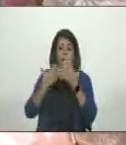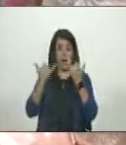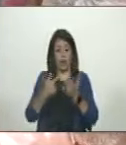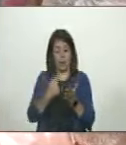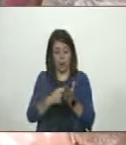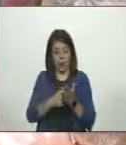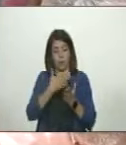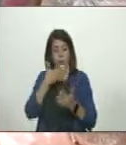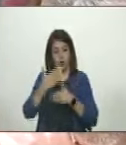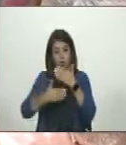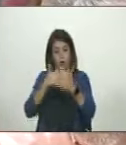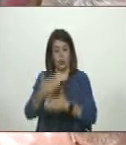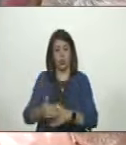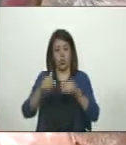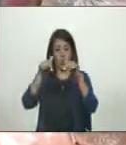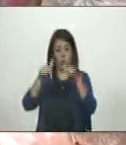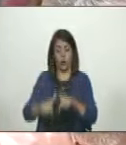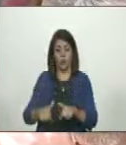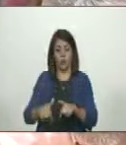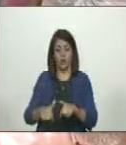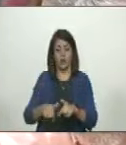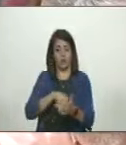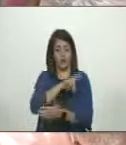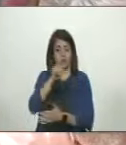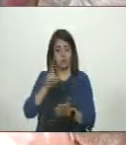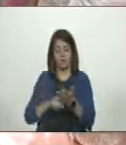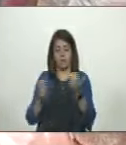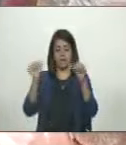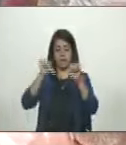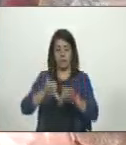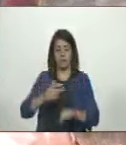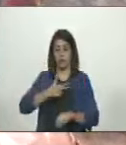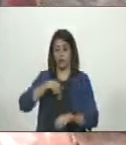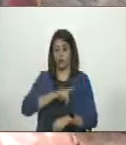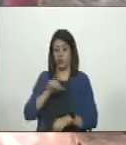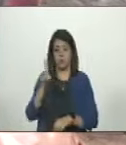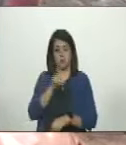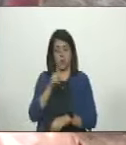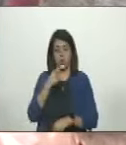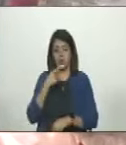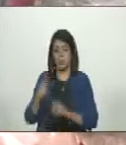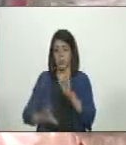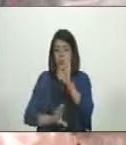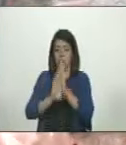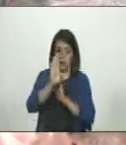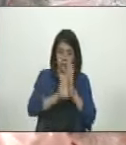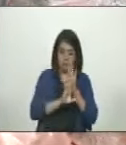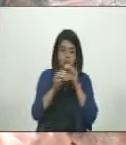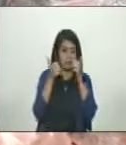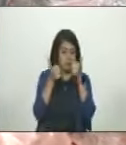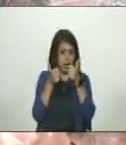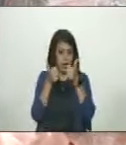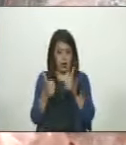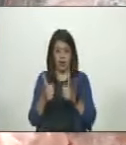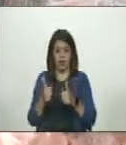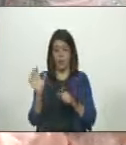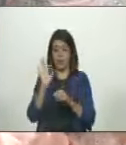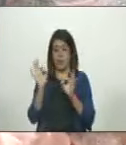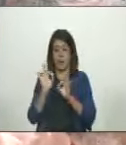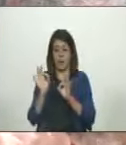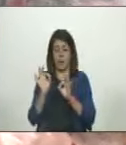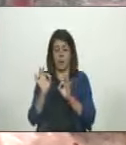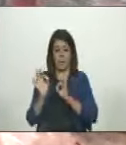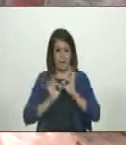el salario de los venezolanos que definitivamente hoy está totalmente deteriorado. Nosotros no desconocemos los avances que puede haber. Nadie pretende